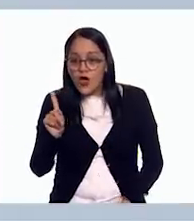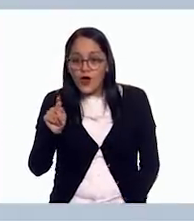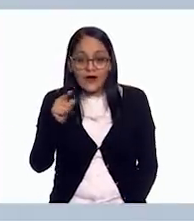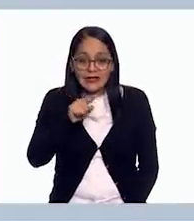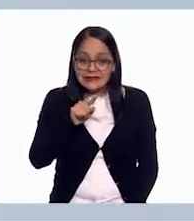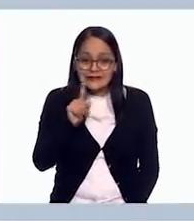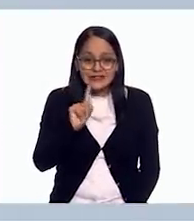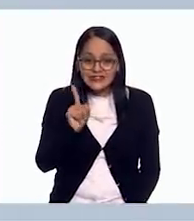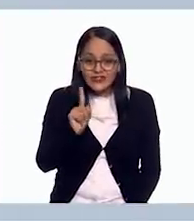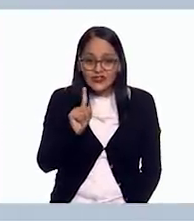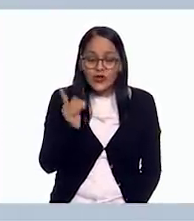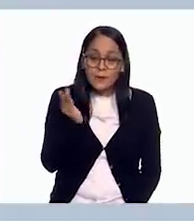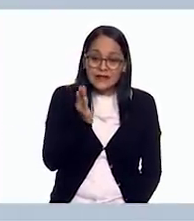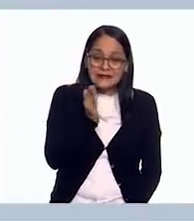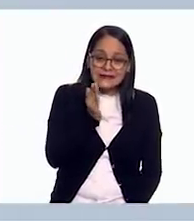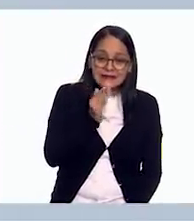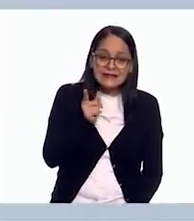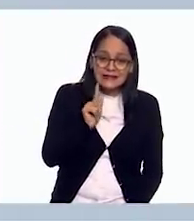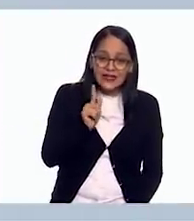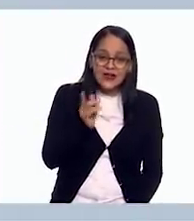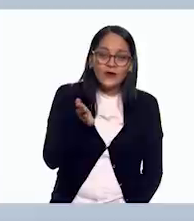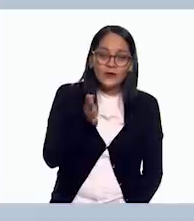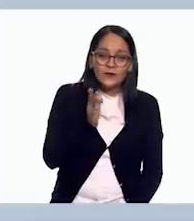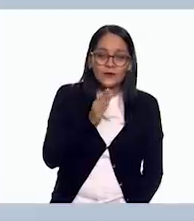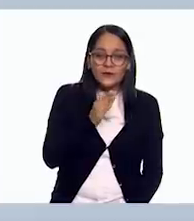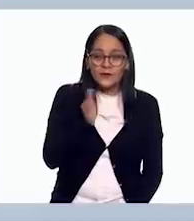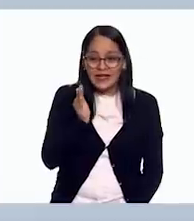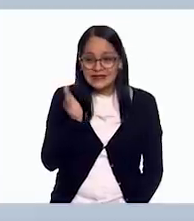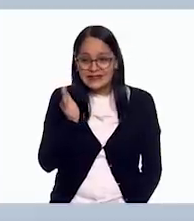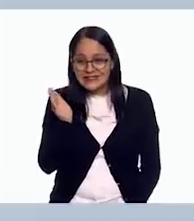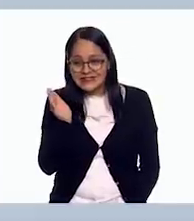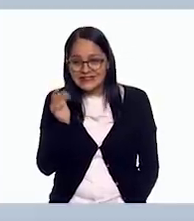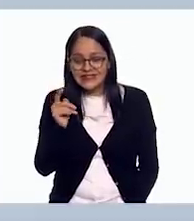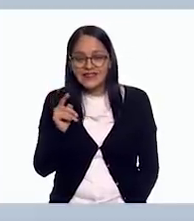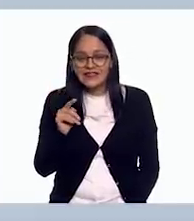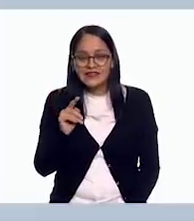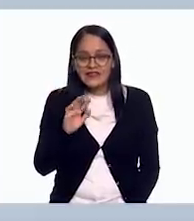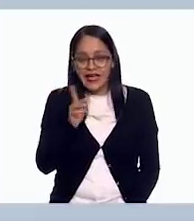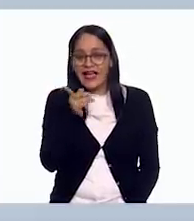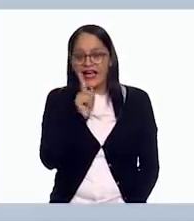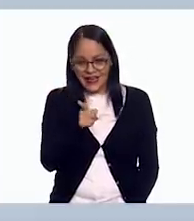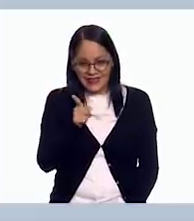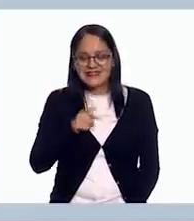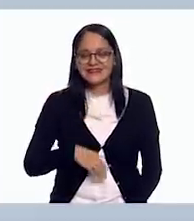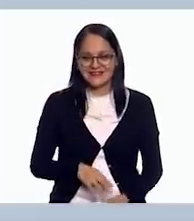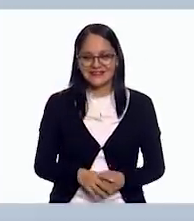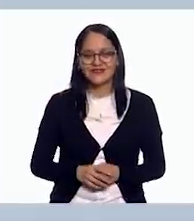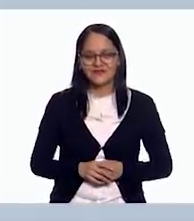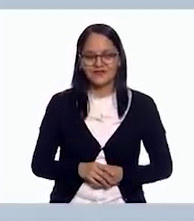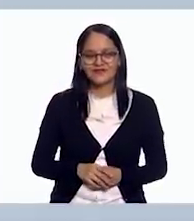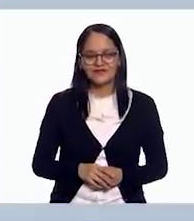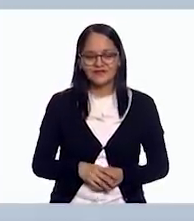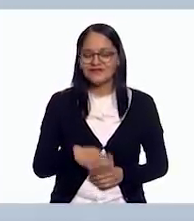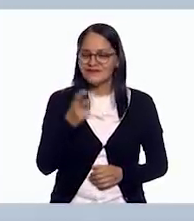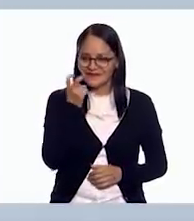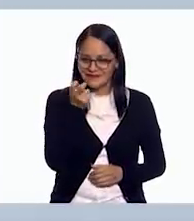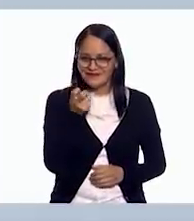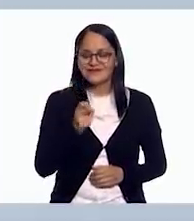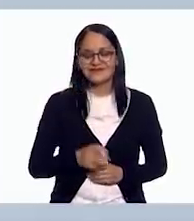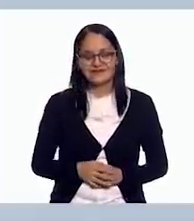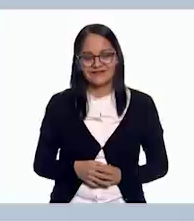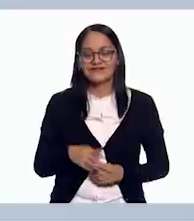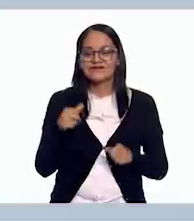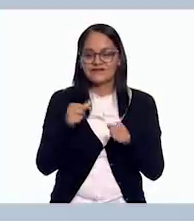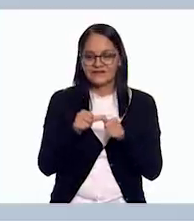¿Aquí? ¿Más a la izquierda? No, no, no. A la siento como si estuviera en la piñata. Izquierda, izquierda. Ahí están. Ah, está claro.